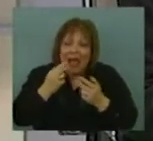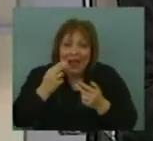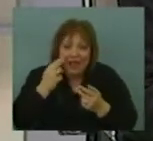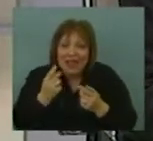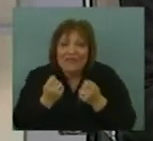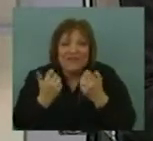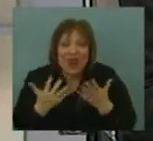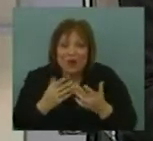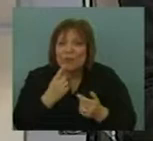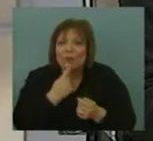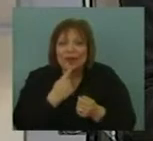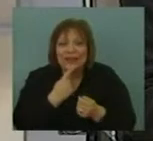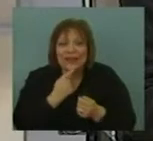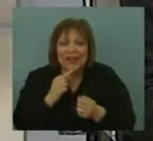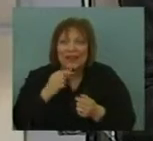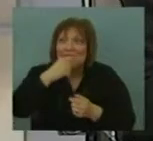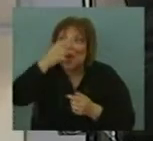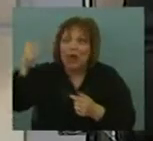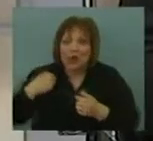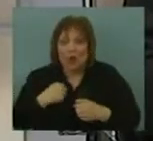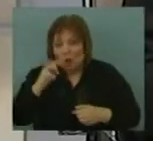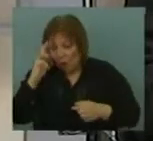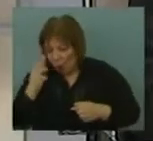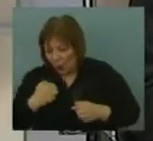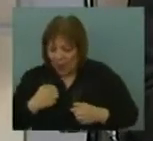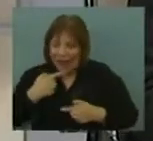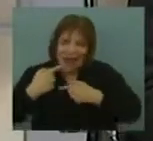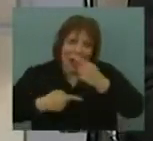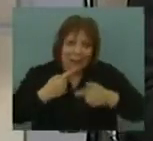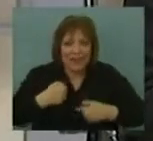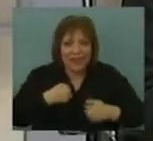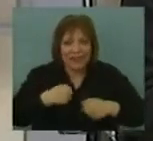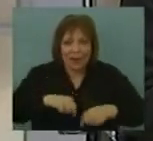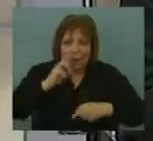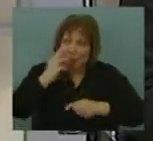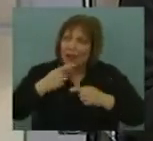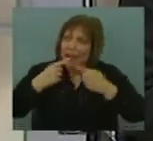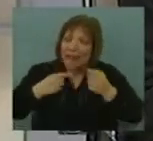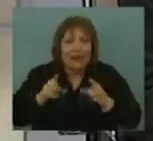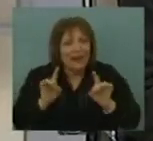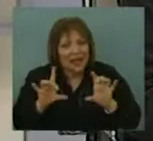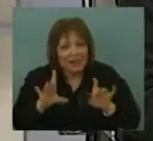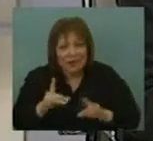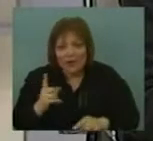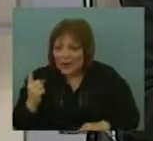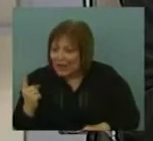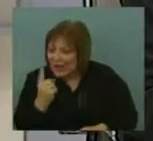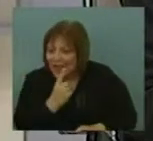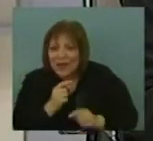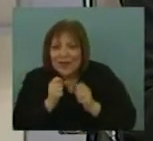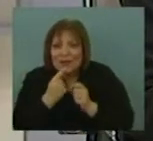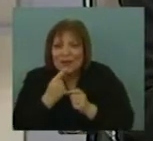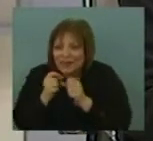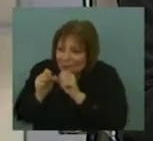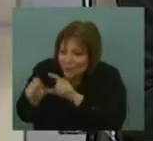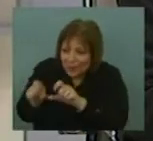poco valor la idea de política exterior de Estado, que en general se habla mucho. En realidad es bastante natural que los partidos tengan su propia impronta en política